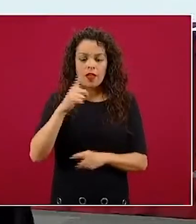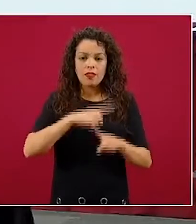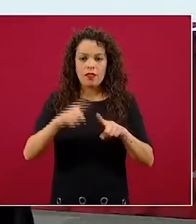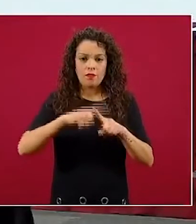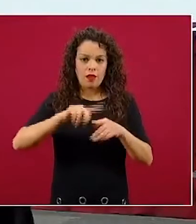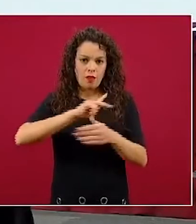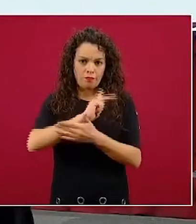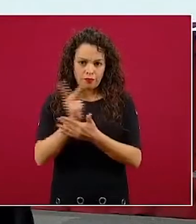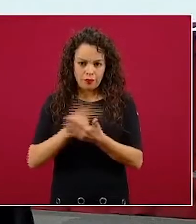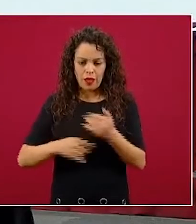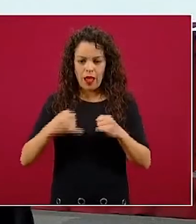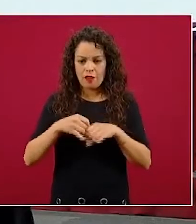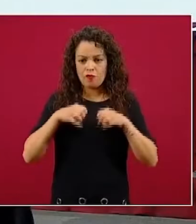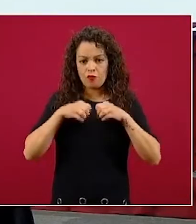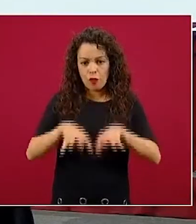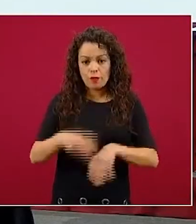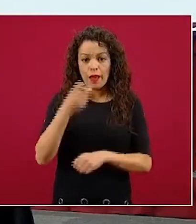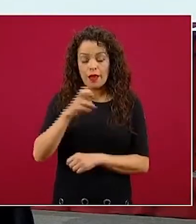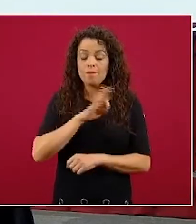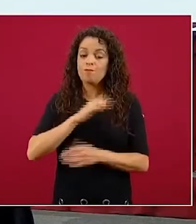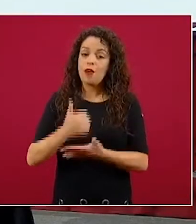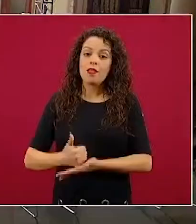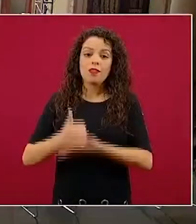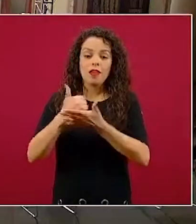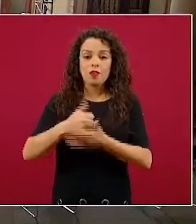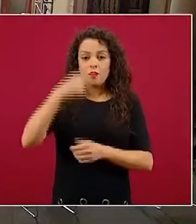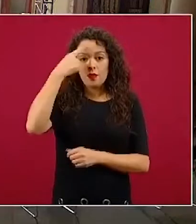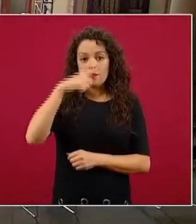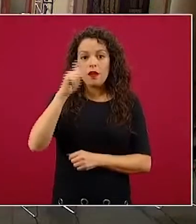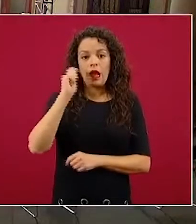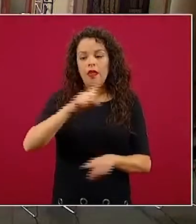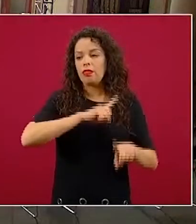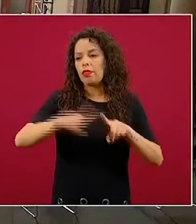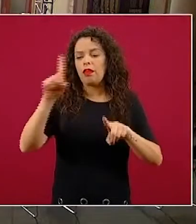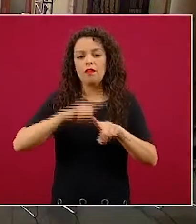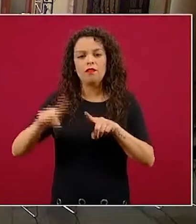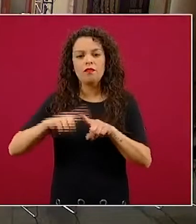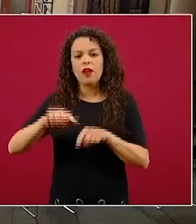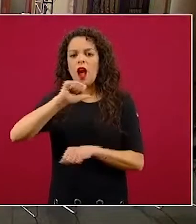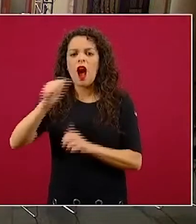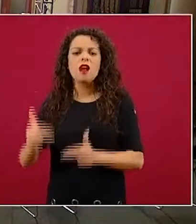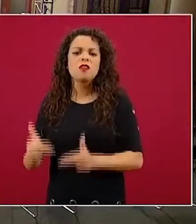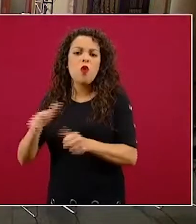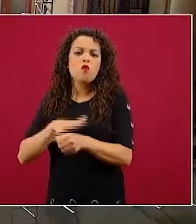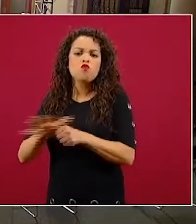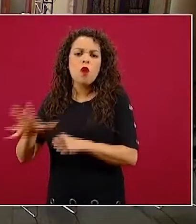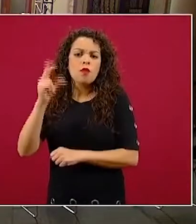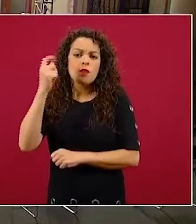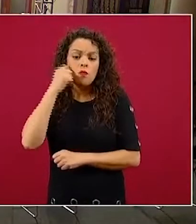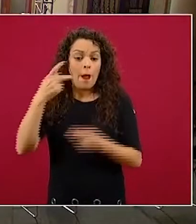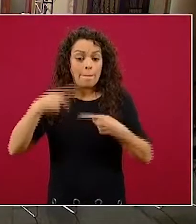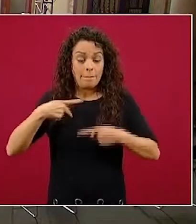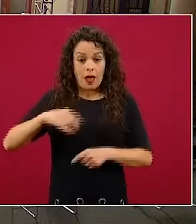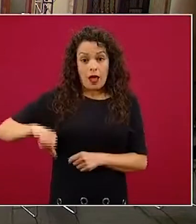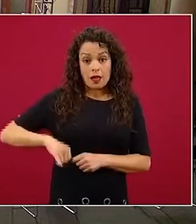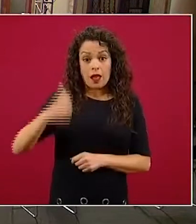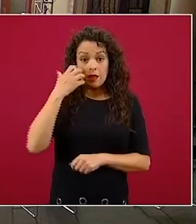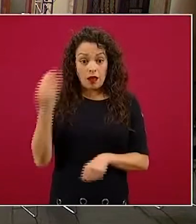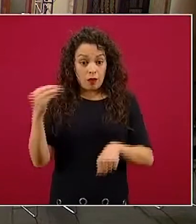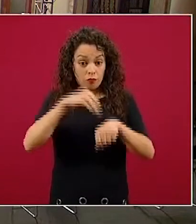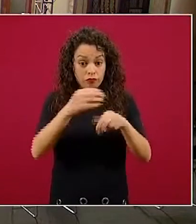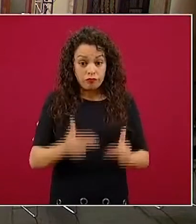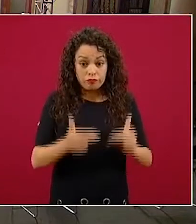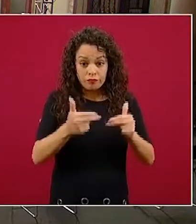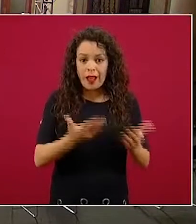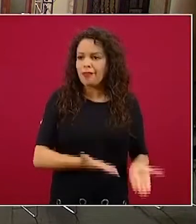son sesiones informativas que nos van a ayudar a todo tipo de empresario y todo tipo de persona que esté interesada en iniciar también un negocio.